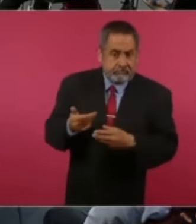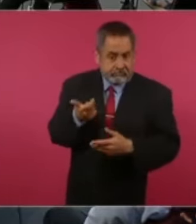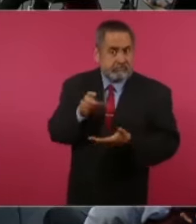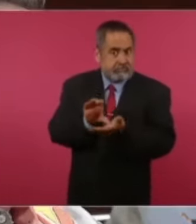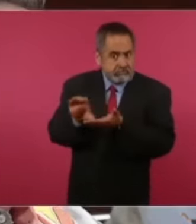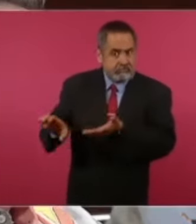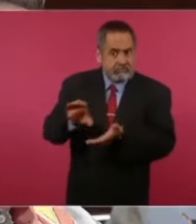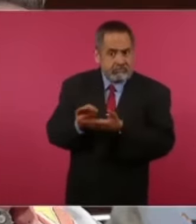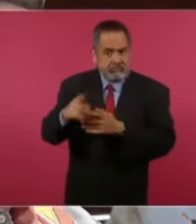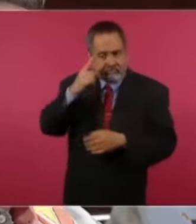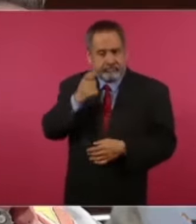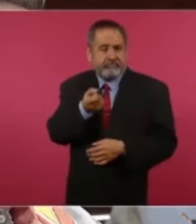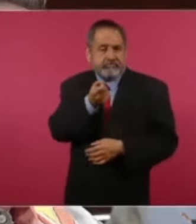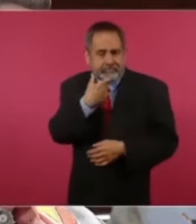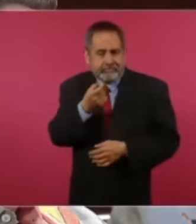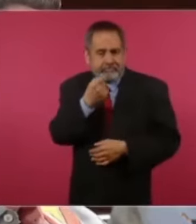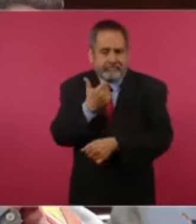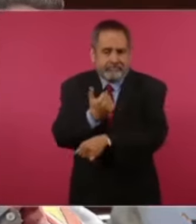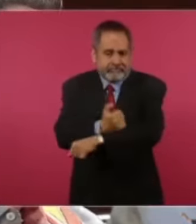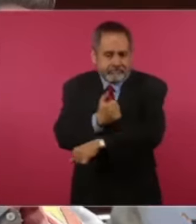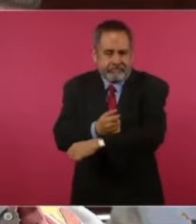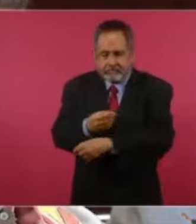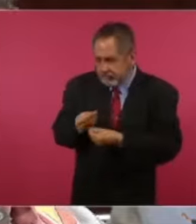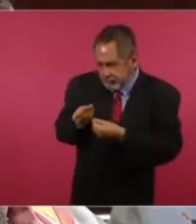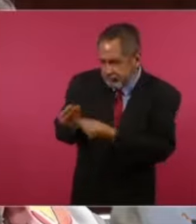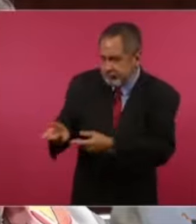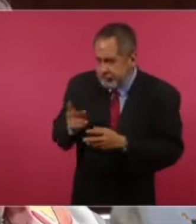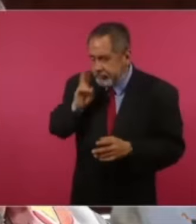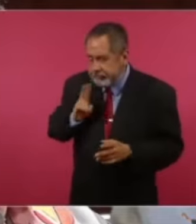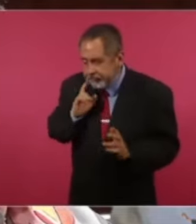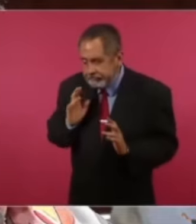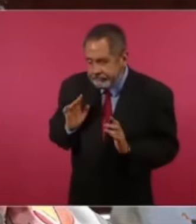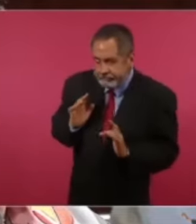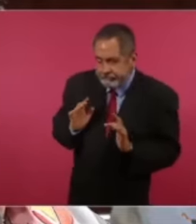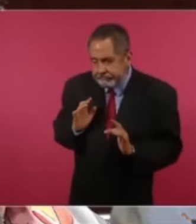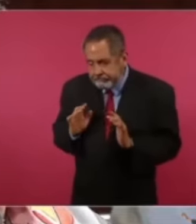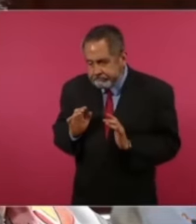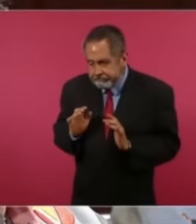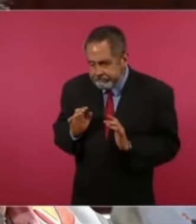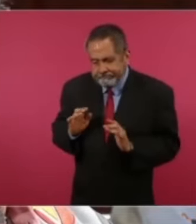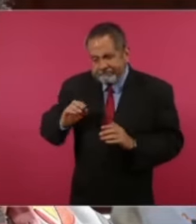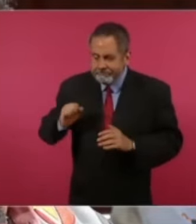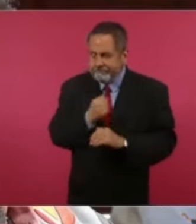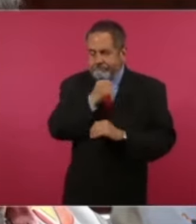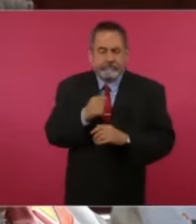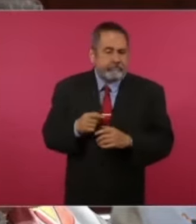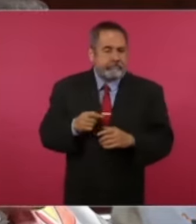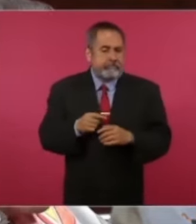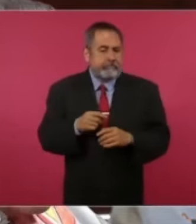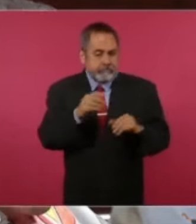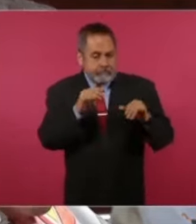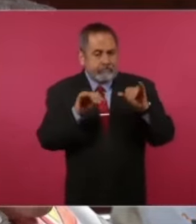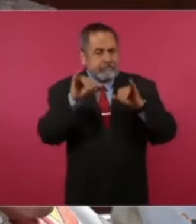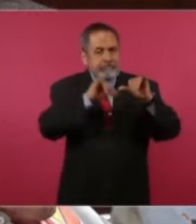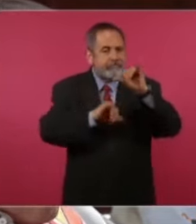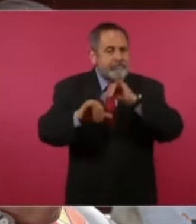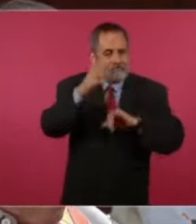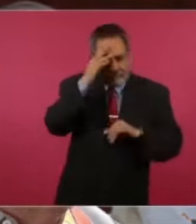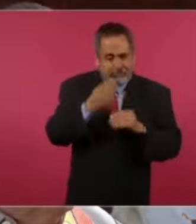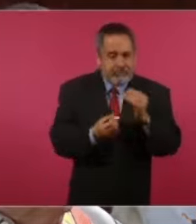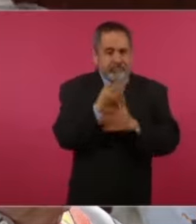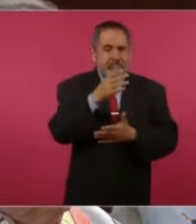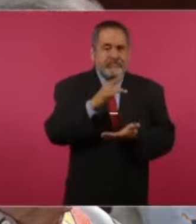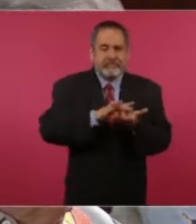cantidades de dinero para que la gente pueda ir. Y pues ahora sí que ser conejillos de indias, ser parte de experimentos para nuevos